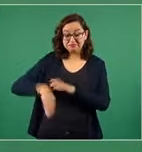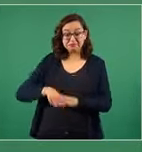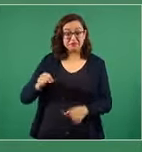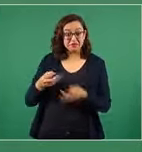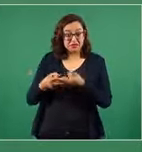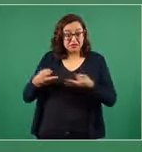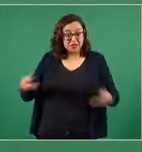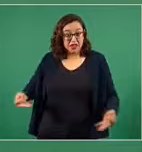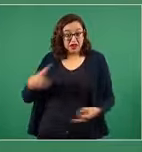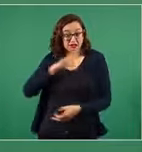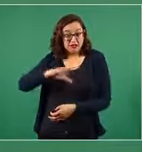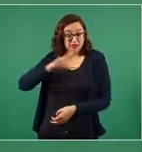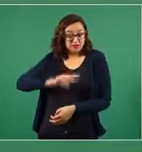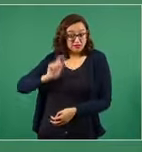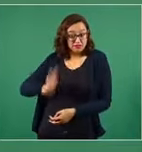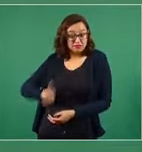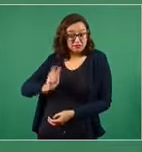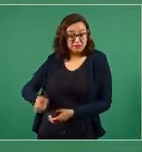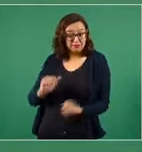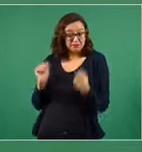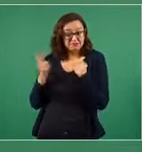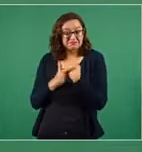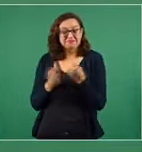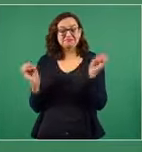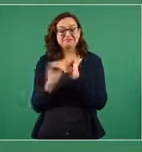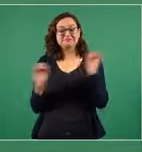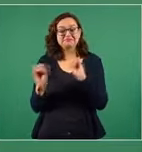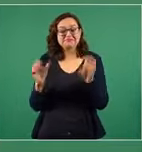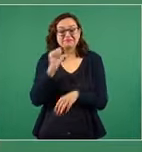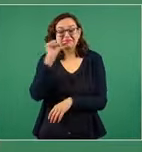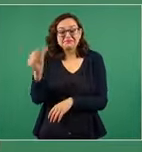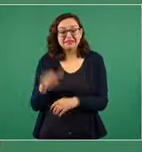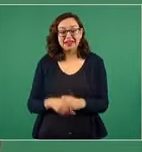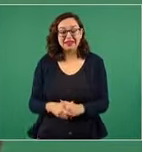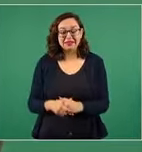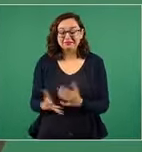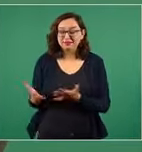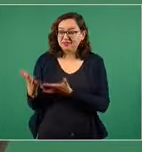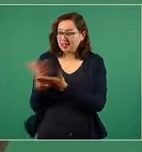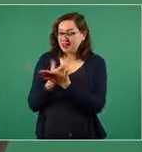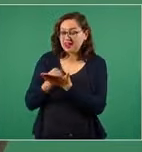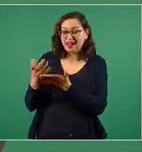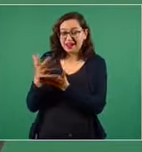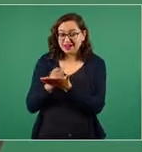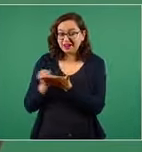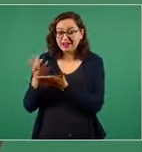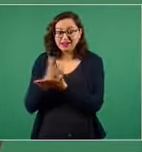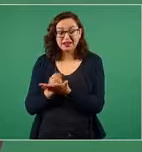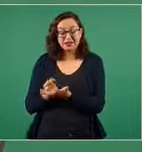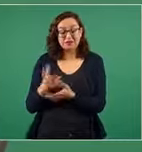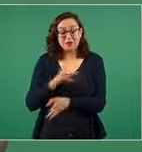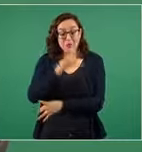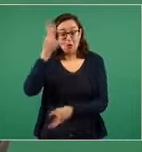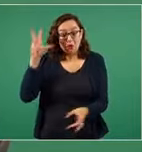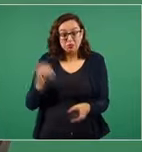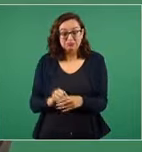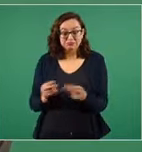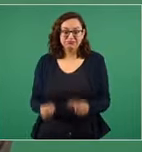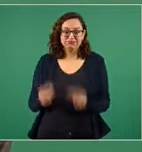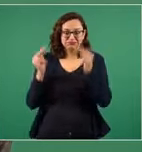todo es ganancia dígame qué otro negocio deja esa utilidad